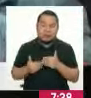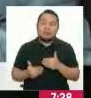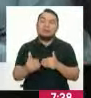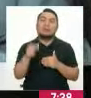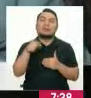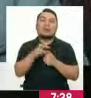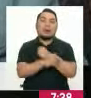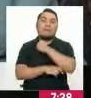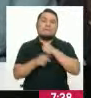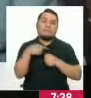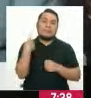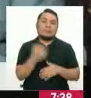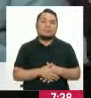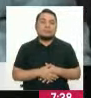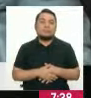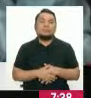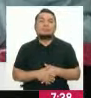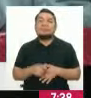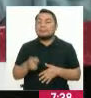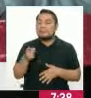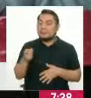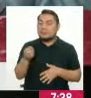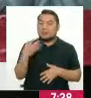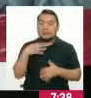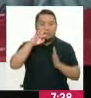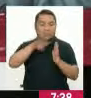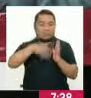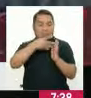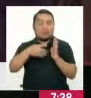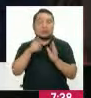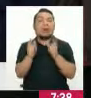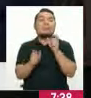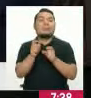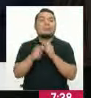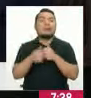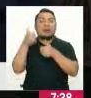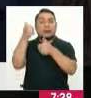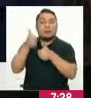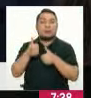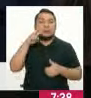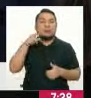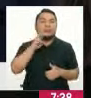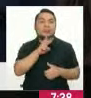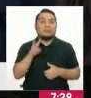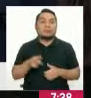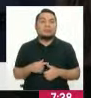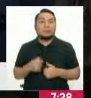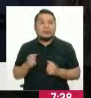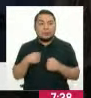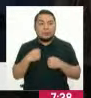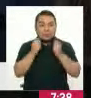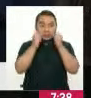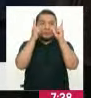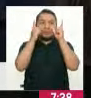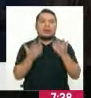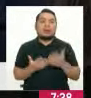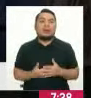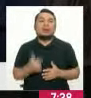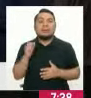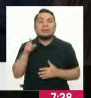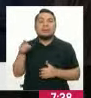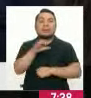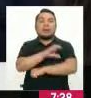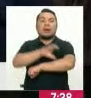del país. Tengo aquí en manos un cuadro de usuarios, agosto del 2022, y me llama la atención que es